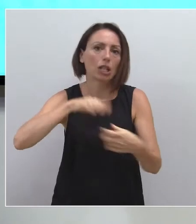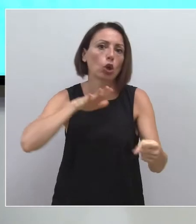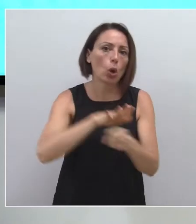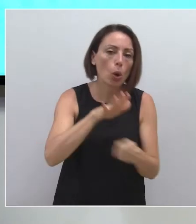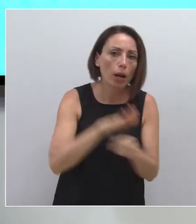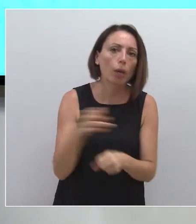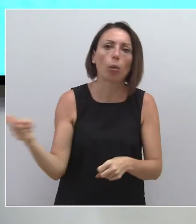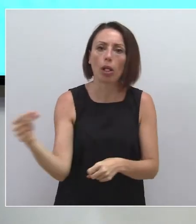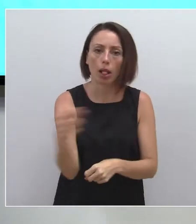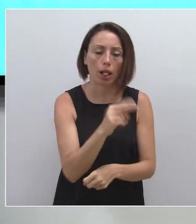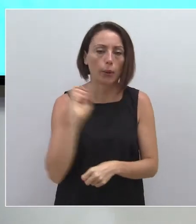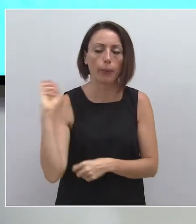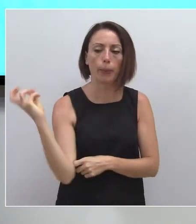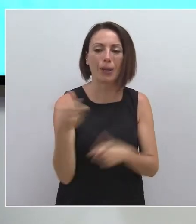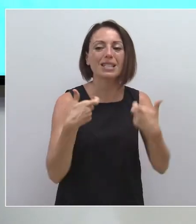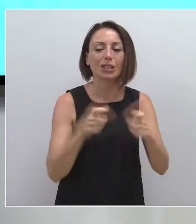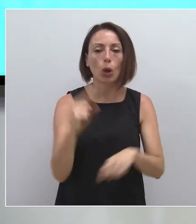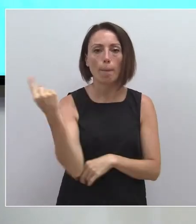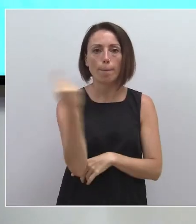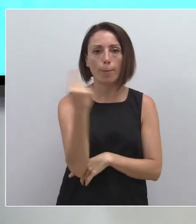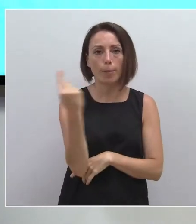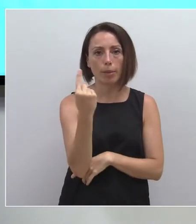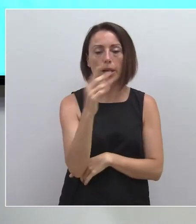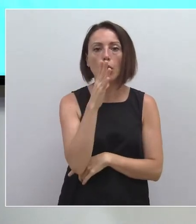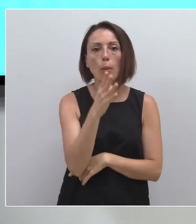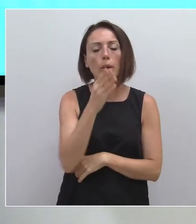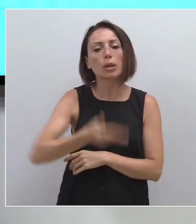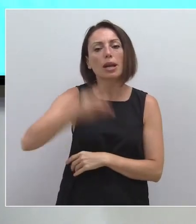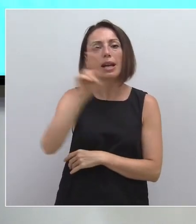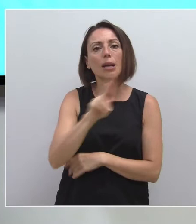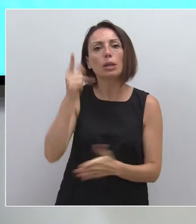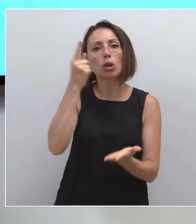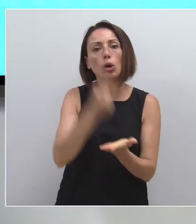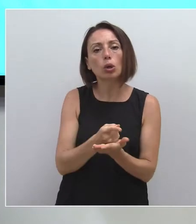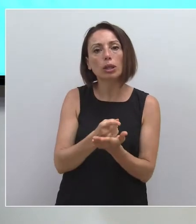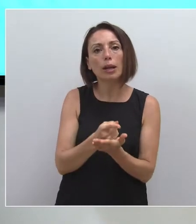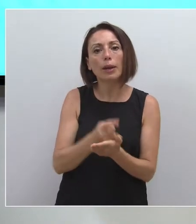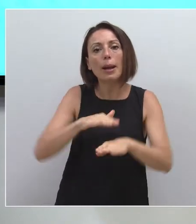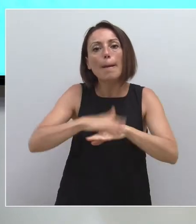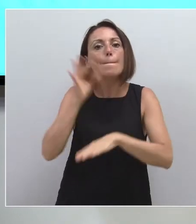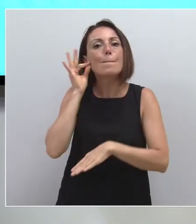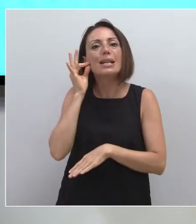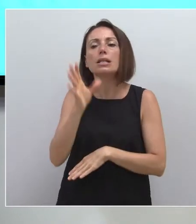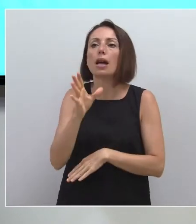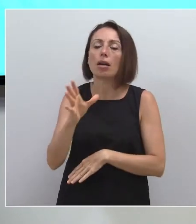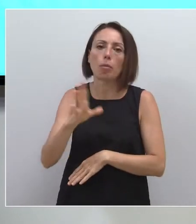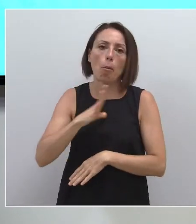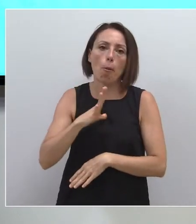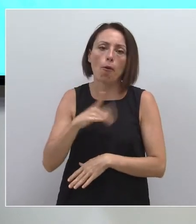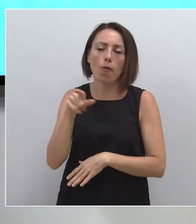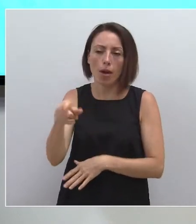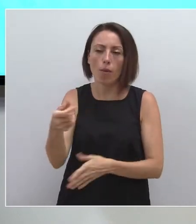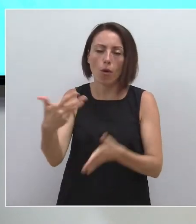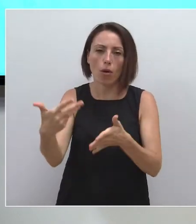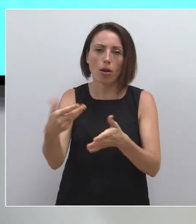que hay en el sector primario. Por eso es importante, y vuelvo a pedirle a la ministra que, por favor, se informe exactamente de qué es lo que